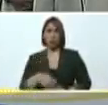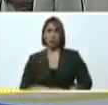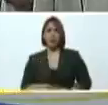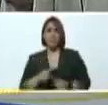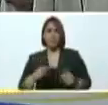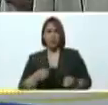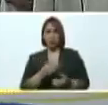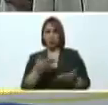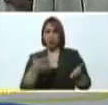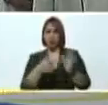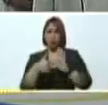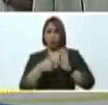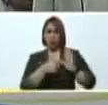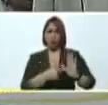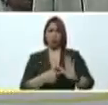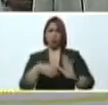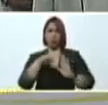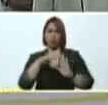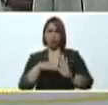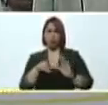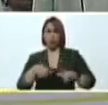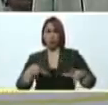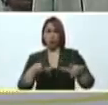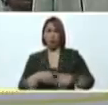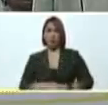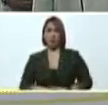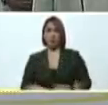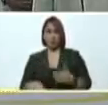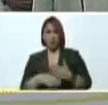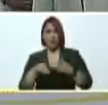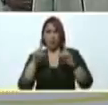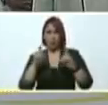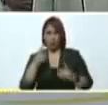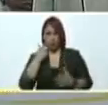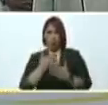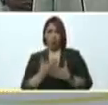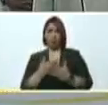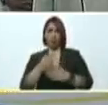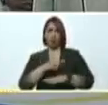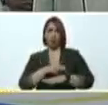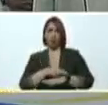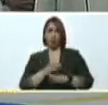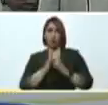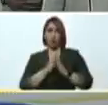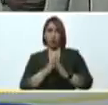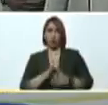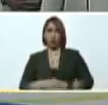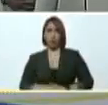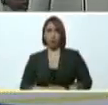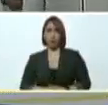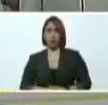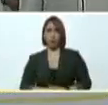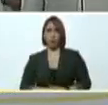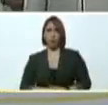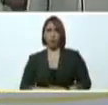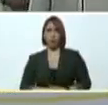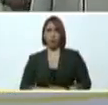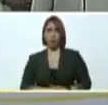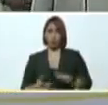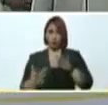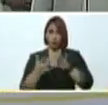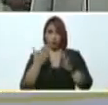ustedes estaban mostrando las instalaciones vamos a probar doctor Carlos Alvarado adelante